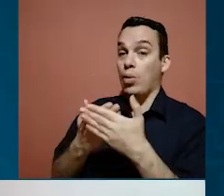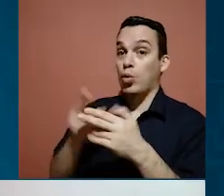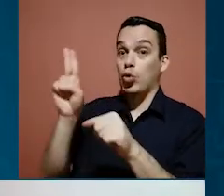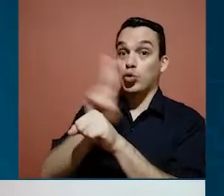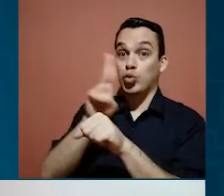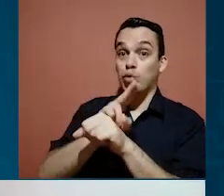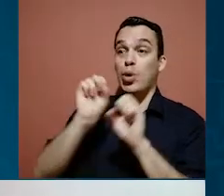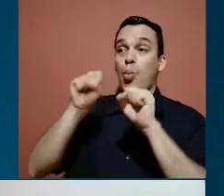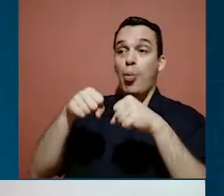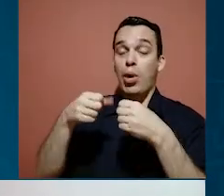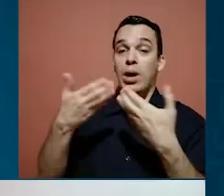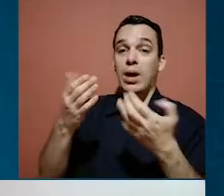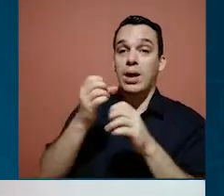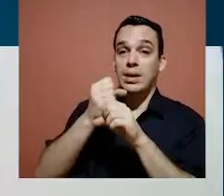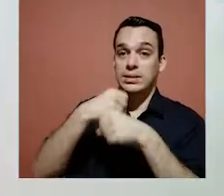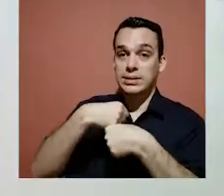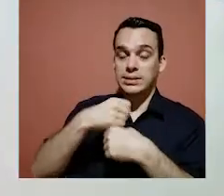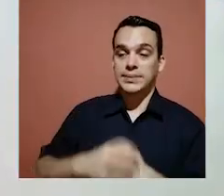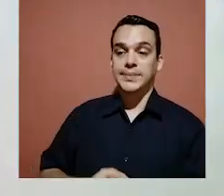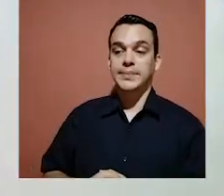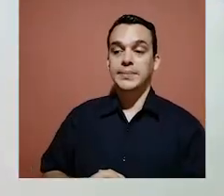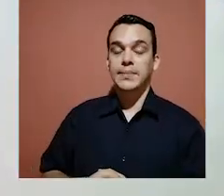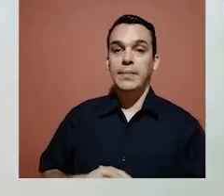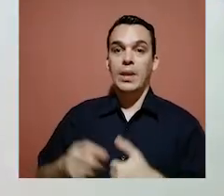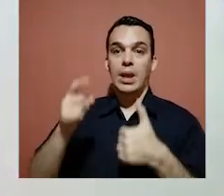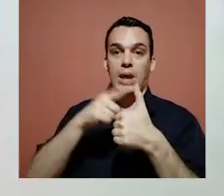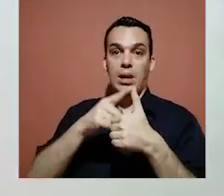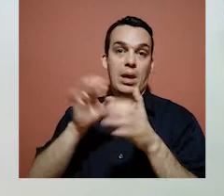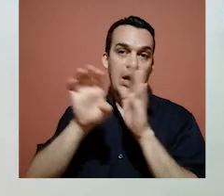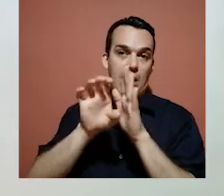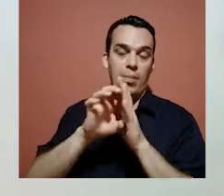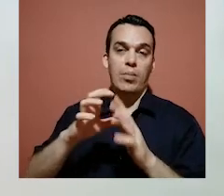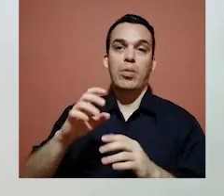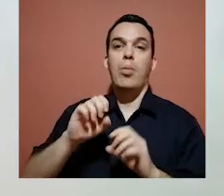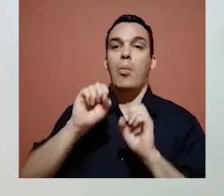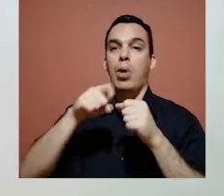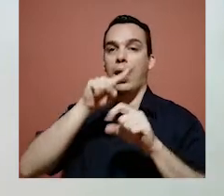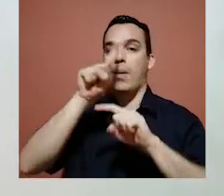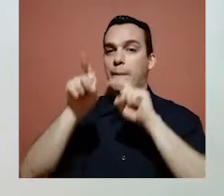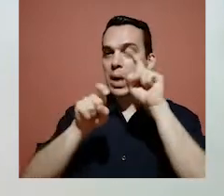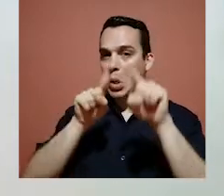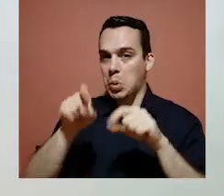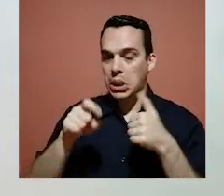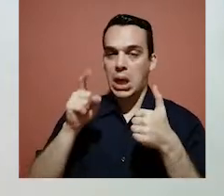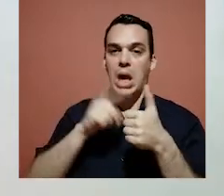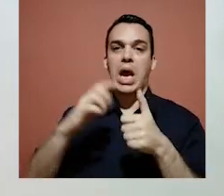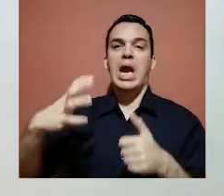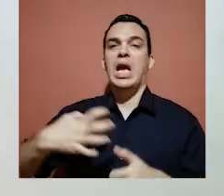Bueno, los usuarios a través de la Contraloría de Servicios pueden poner, ya lo dijimos antes, ¿verdad?, consultas,